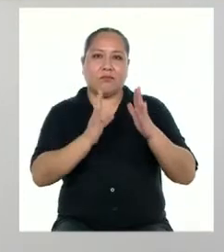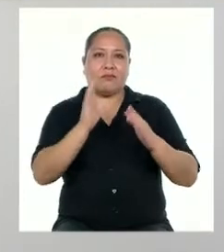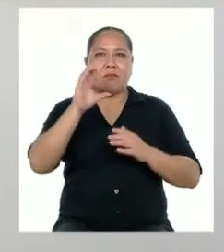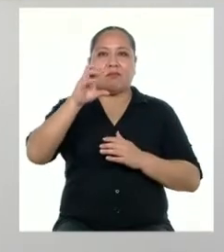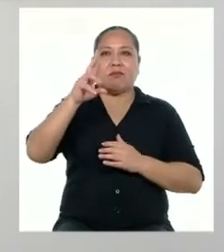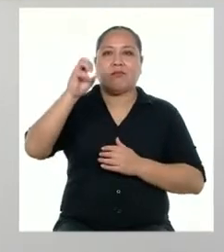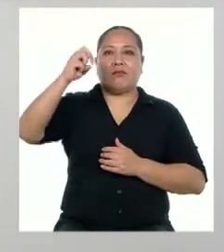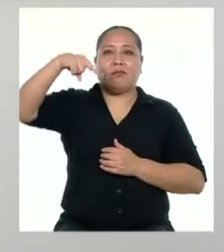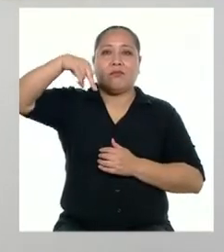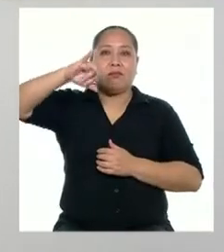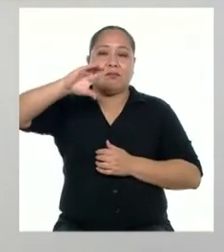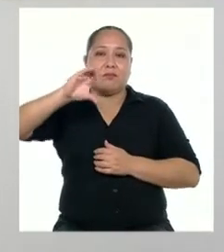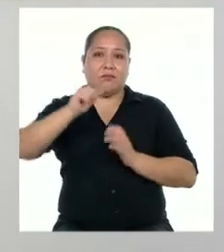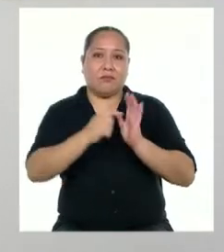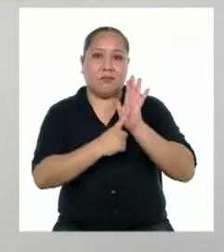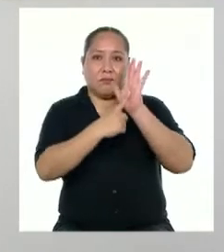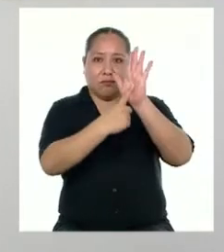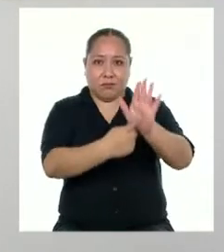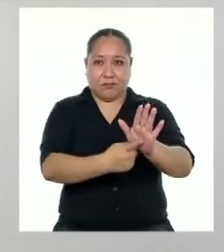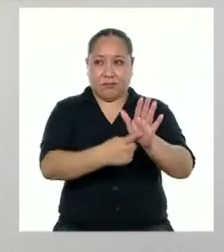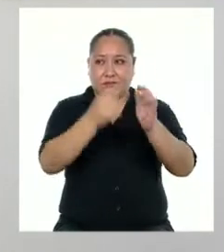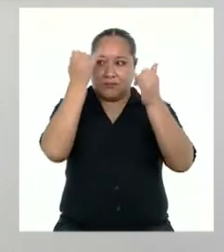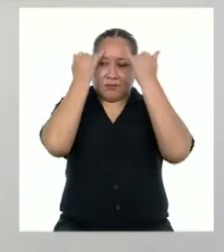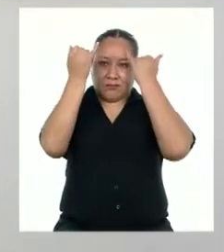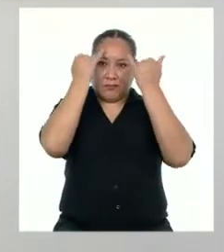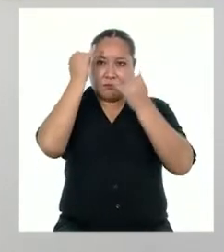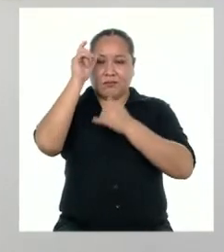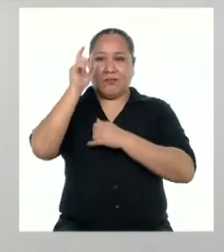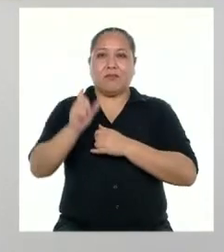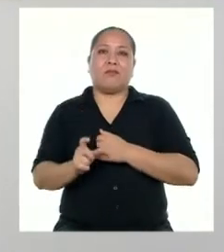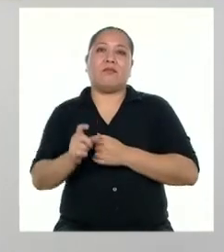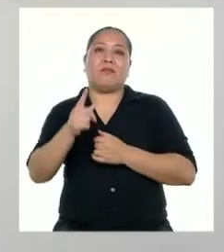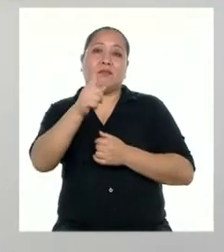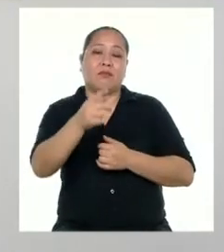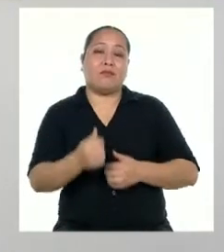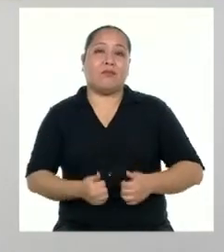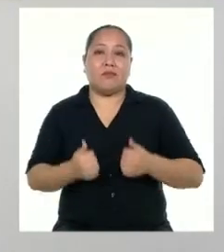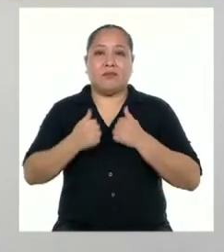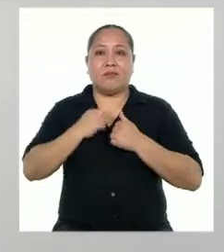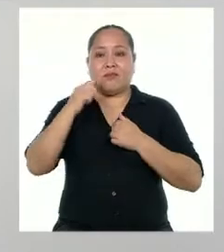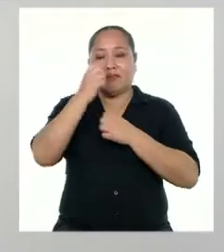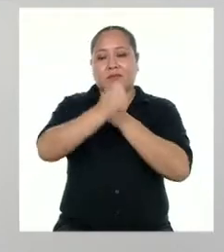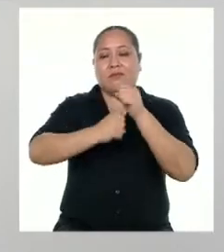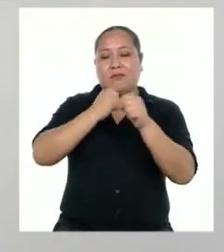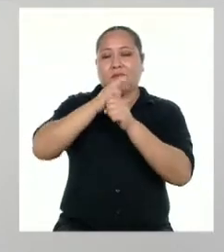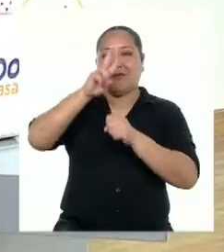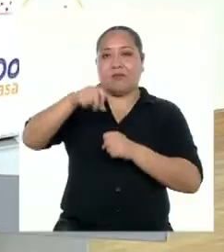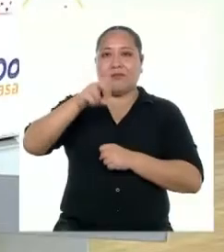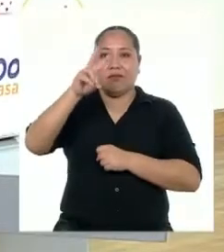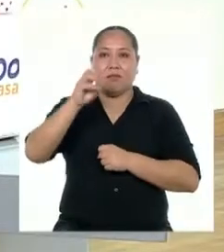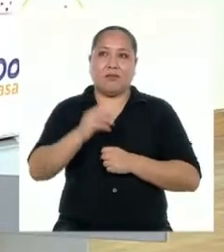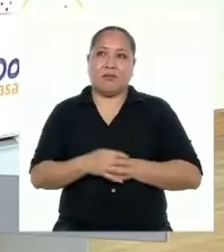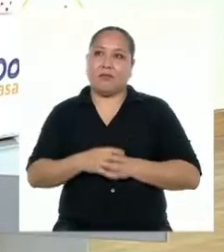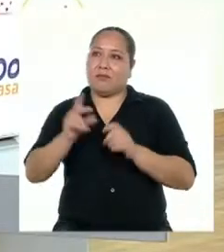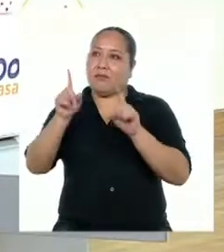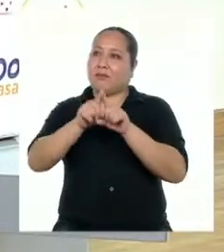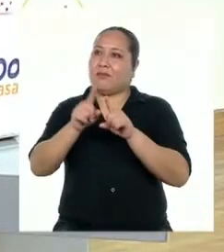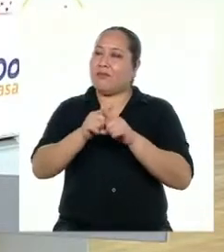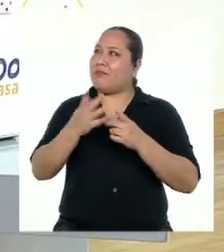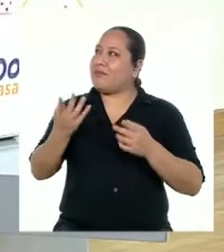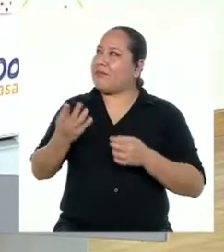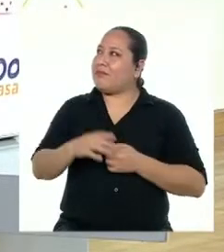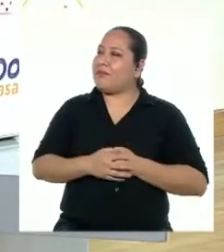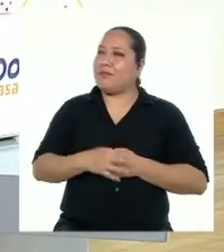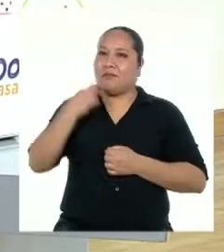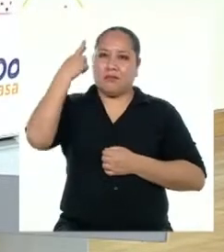una crónica que presente las perspectivas de la situación vivida durante el año 2020. Y también debería